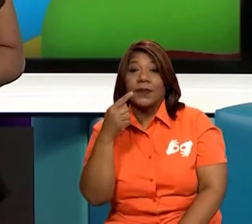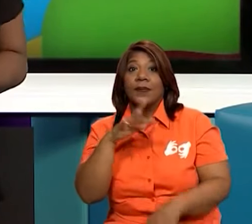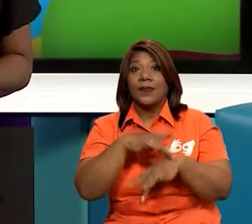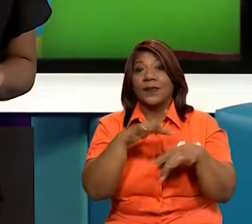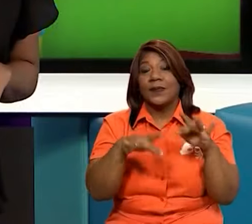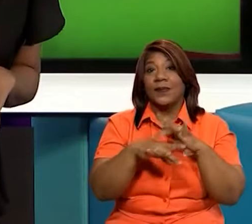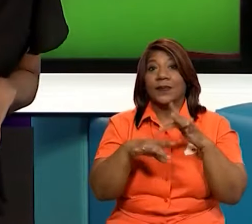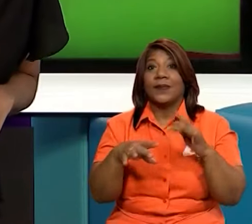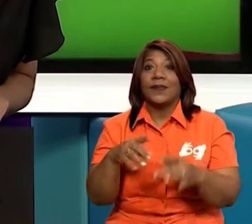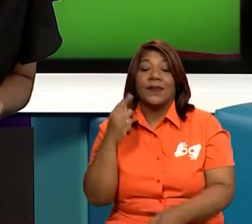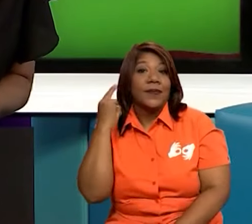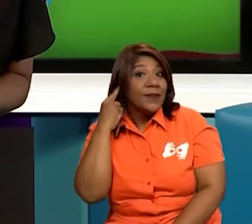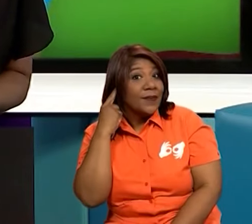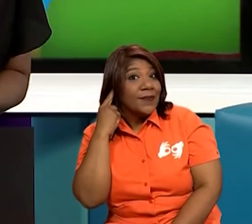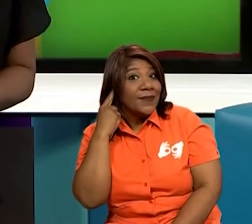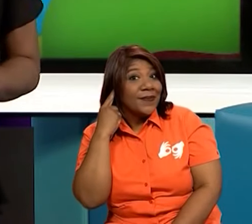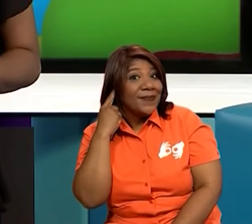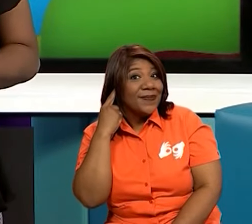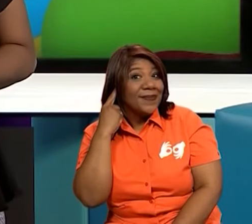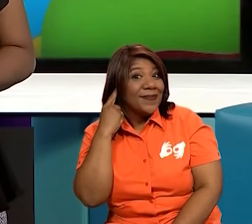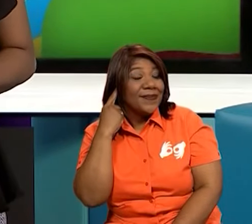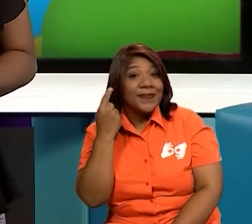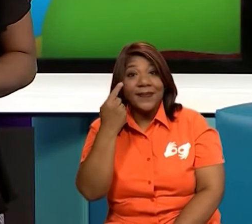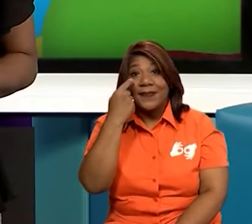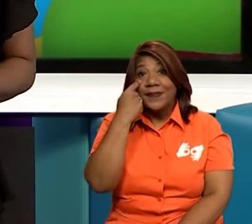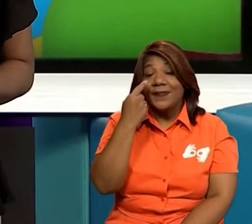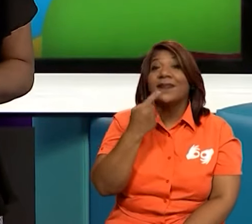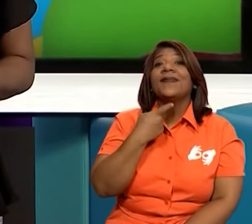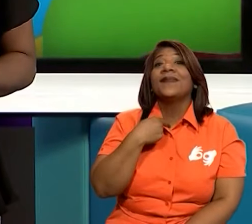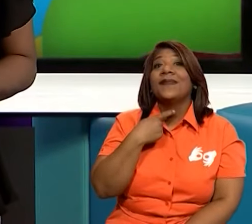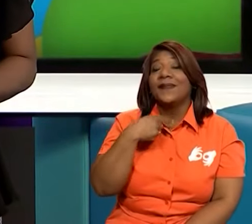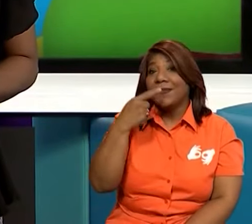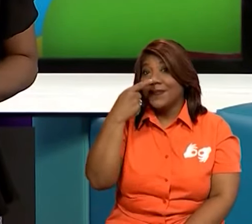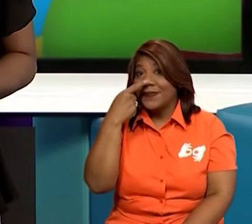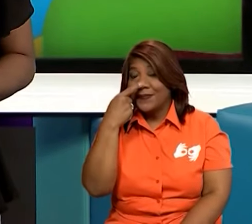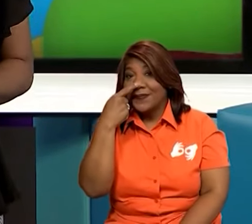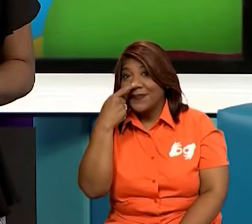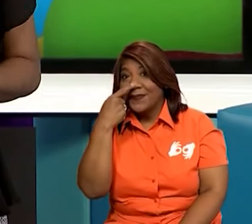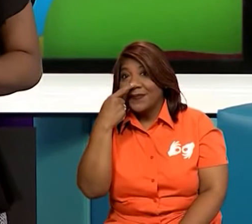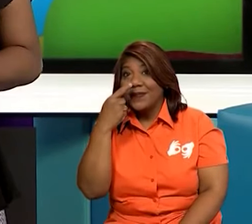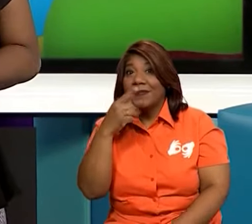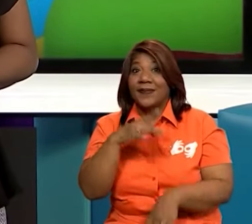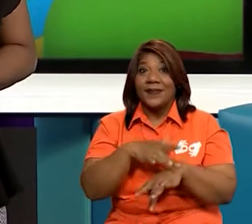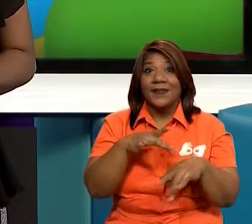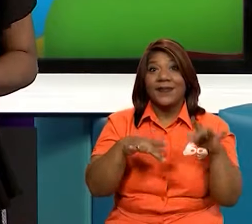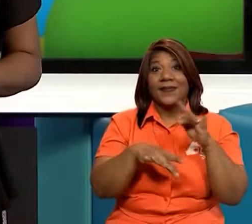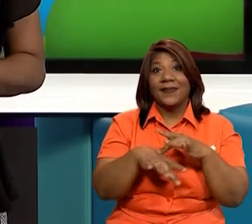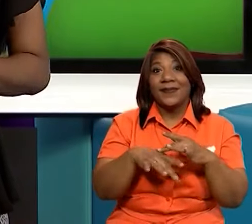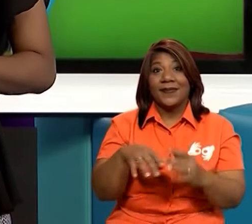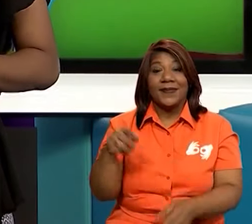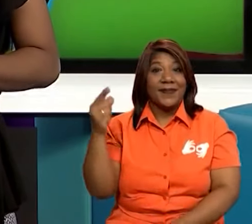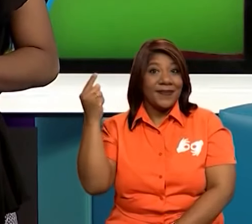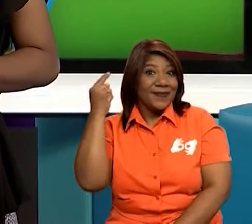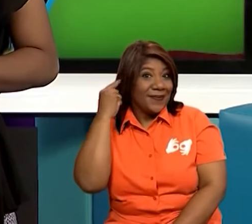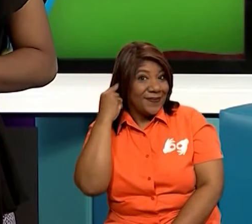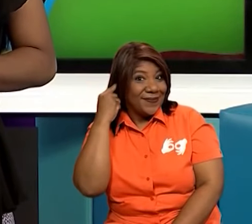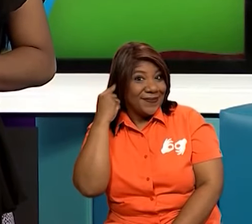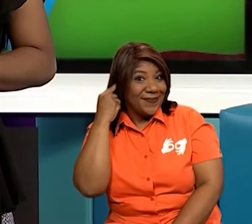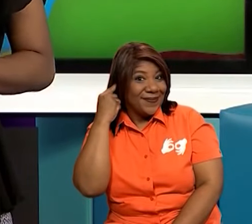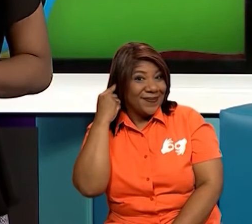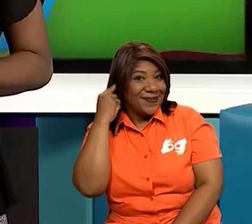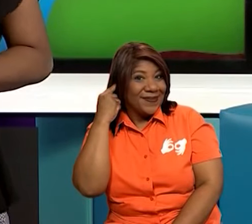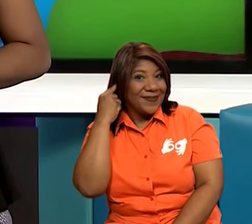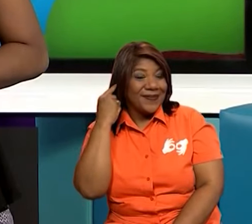tacto y oído. Vista, gusto, olfato, tacto y oído.